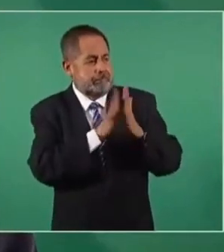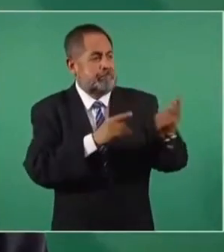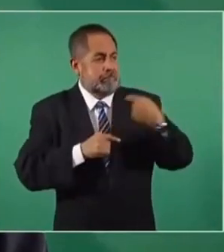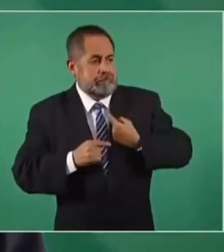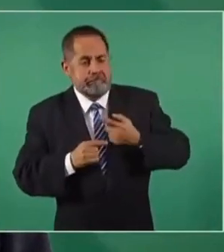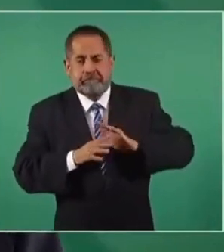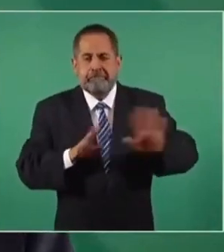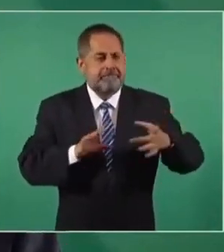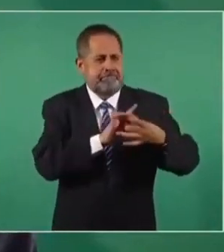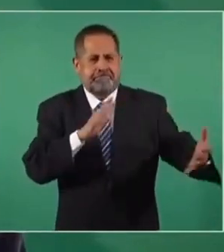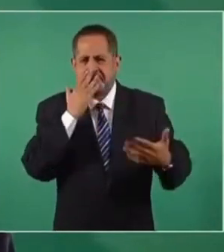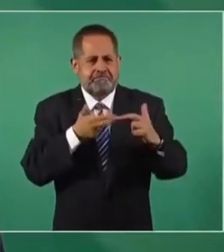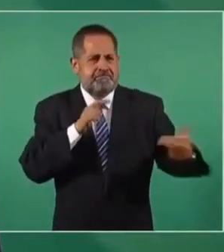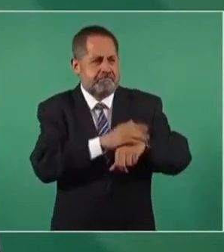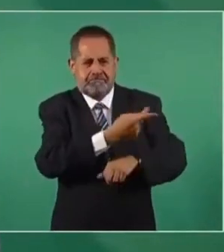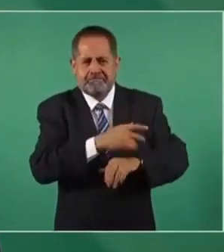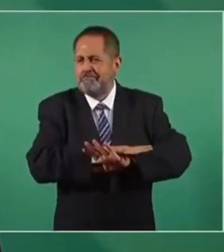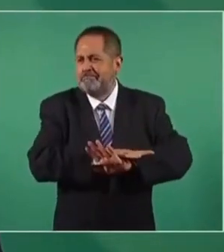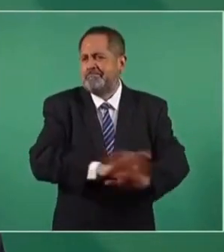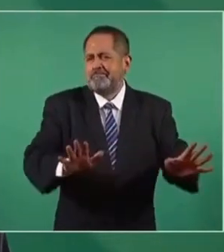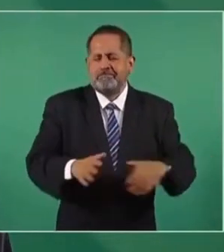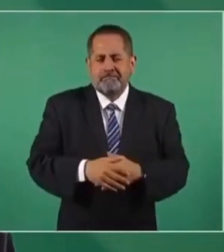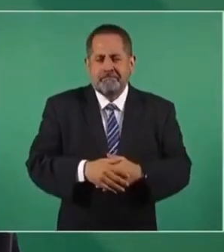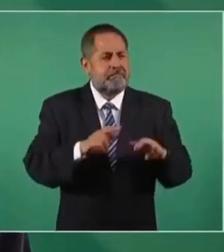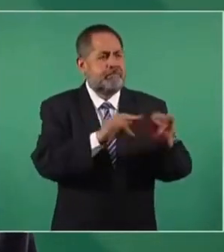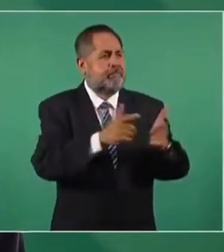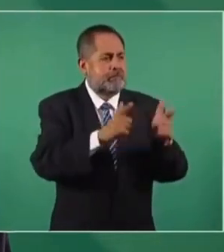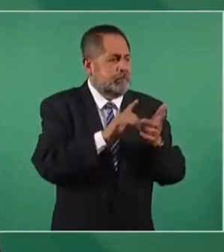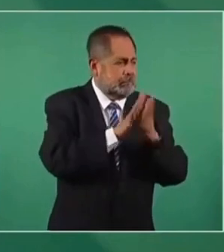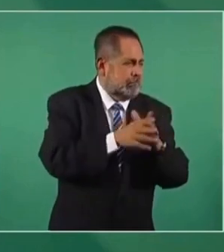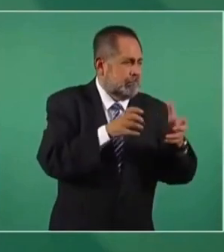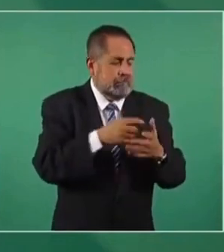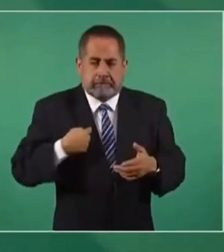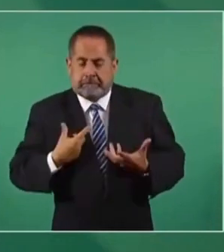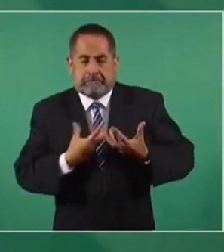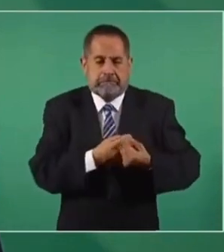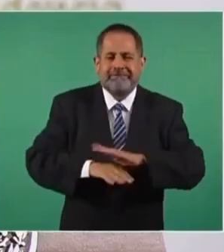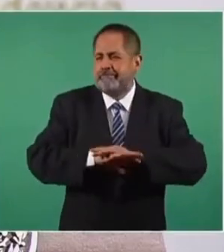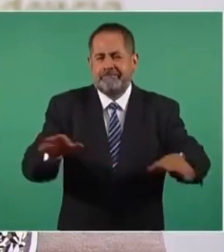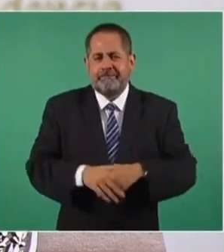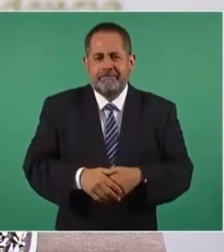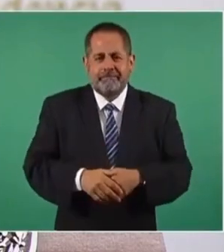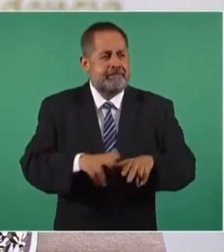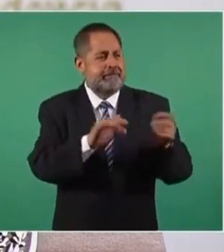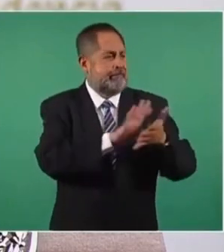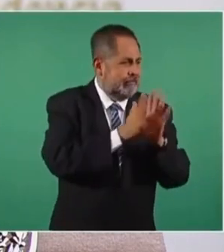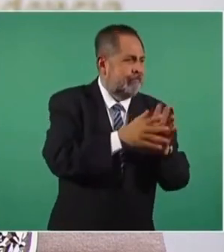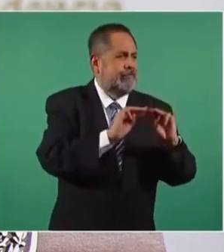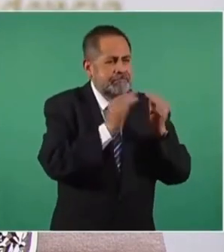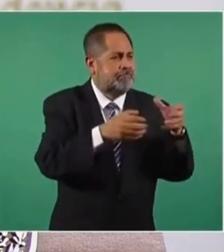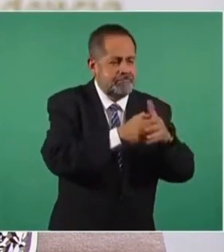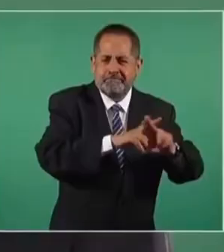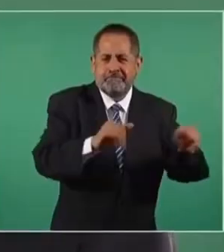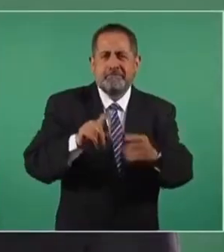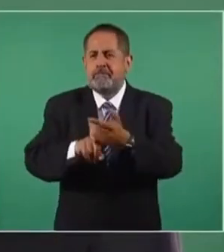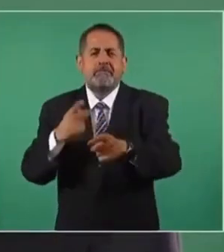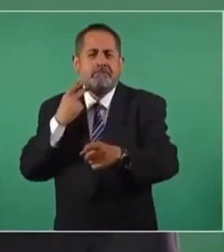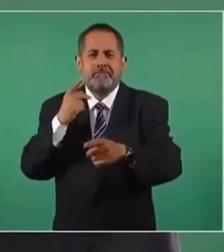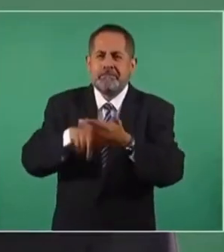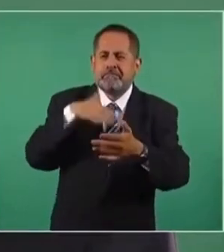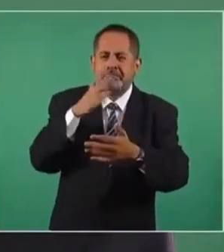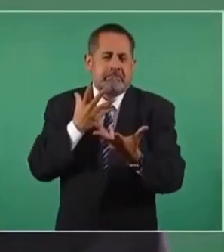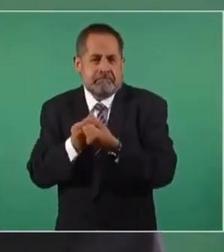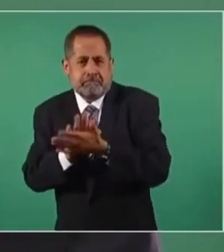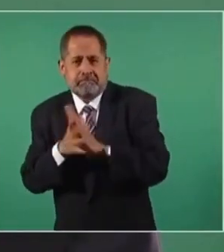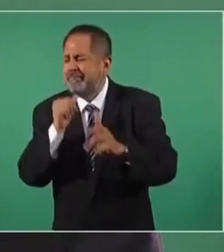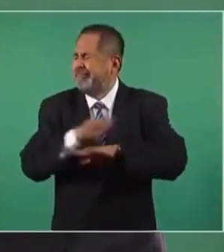de complicidad con nadie, con ningún grupo de interés creado, repito, ni con la delincuencia organizada ni con la delincuencia de